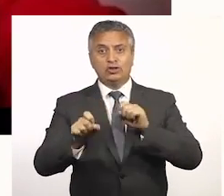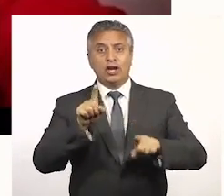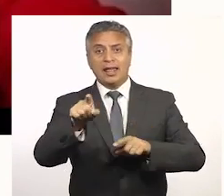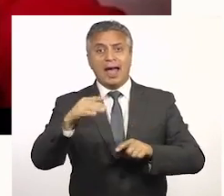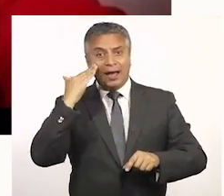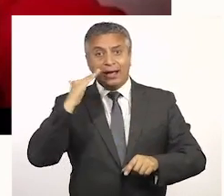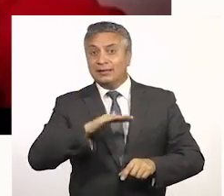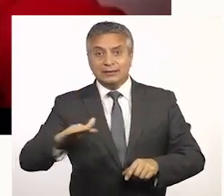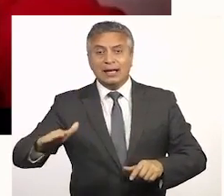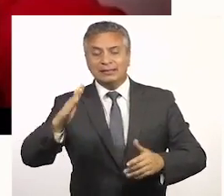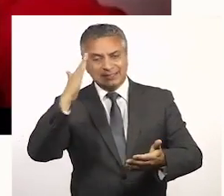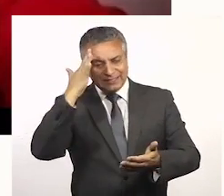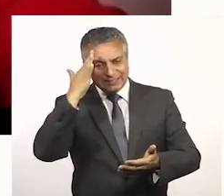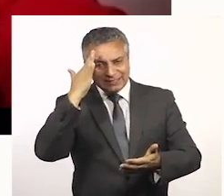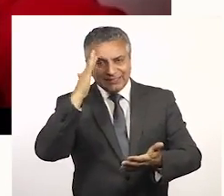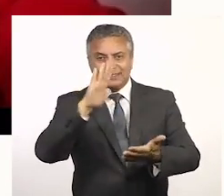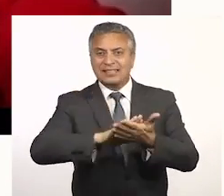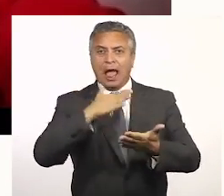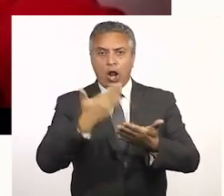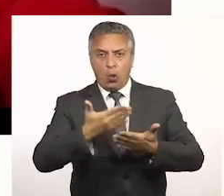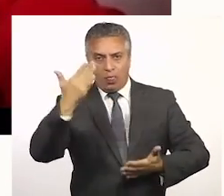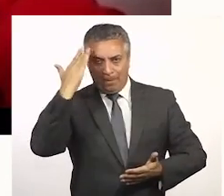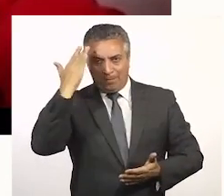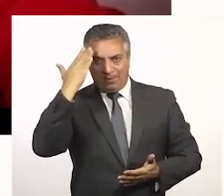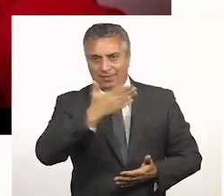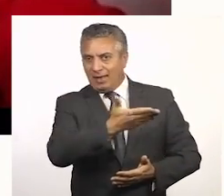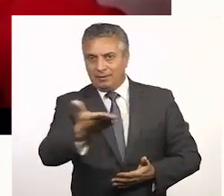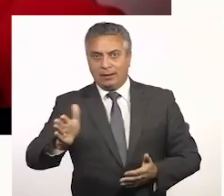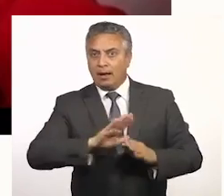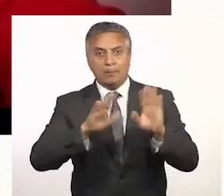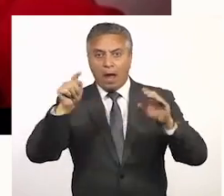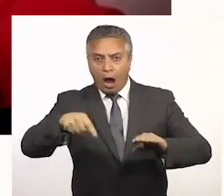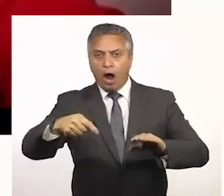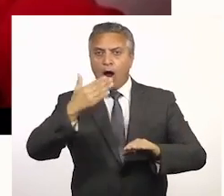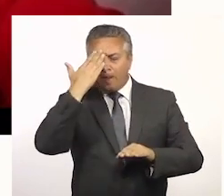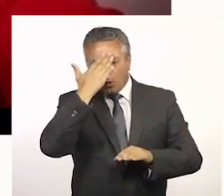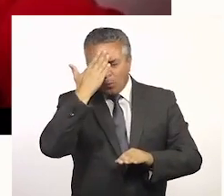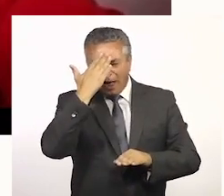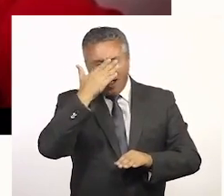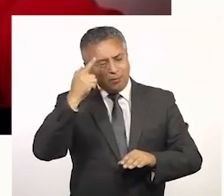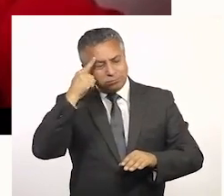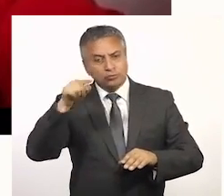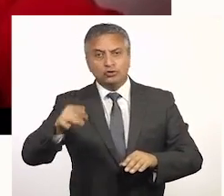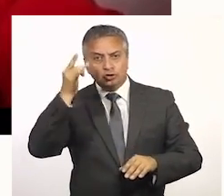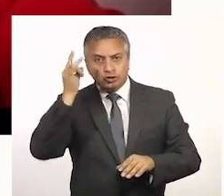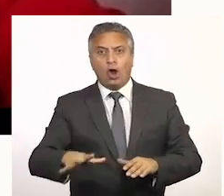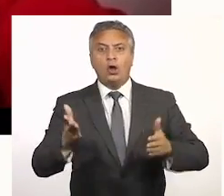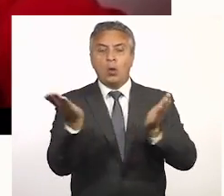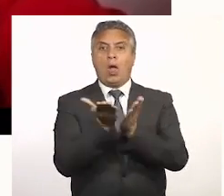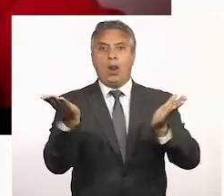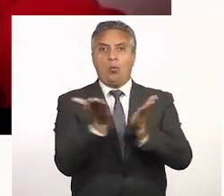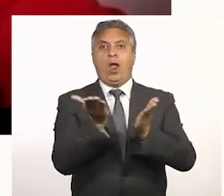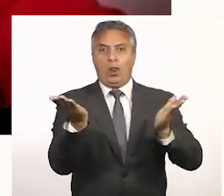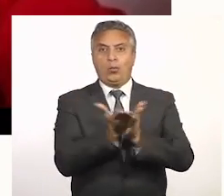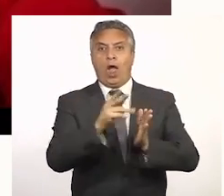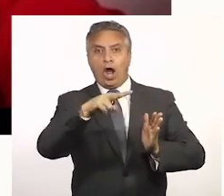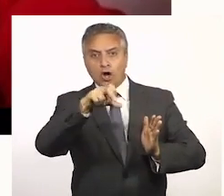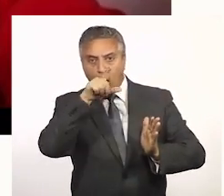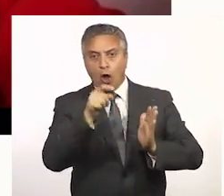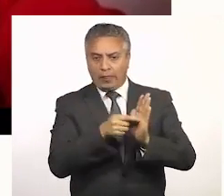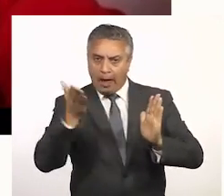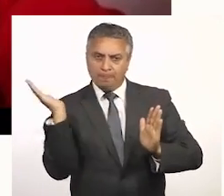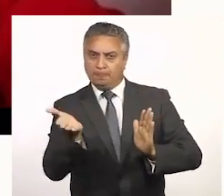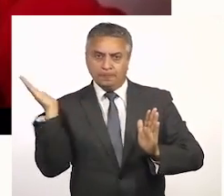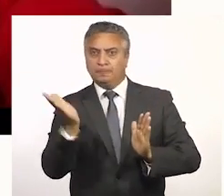Defensoría de la Niñez, lo fundamental es la salud mental de ustedes. ¿No es cierto? Hoy día no estamos en condiciones de estarnos preocupando solo de lo